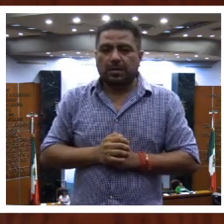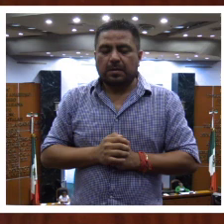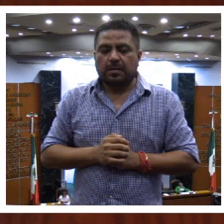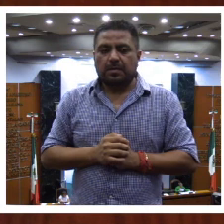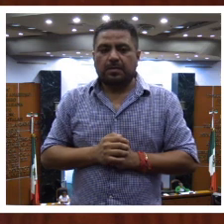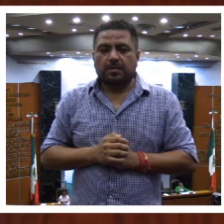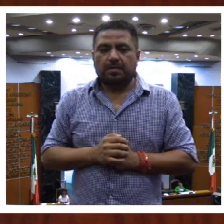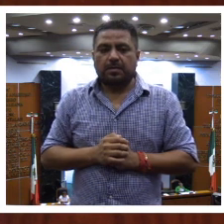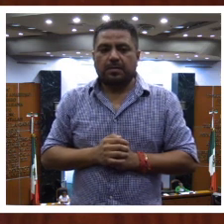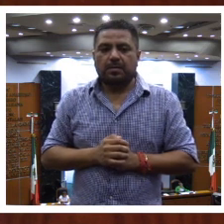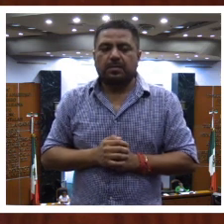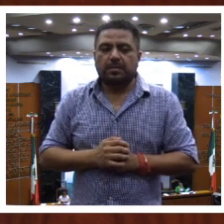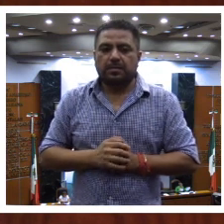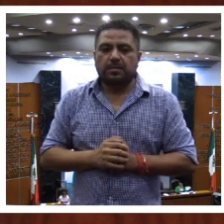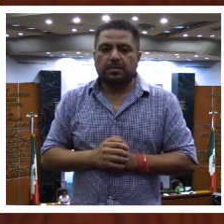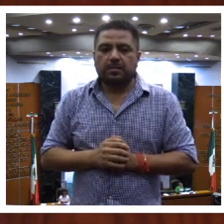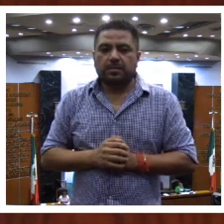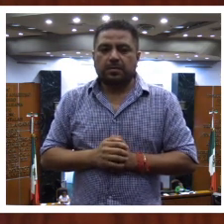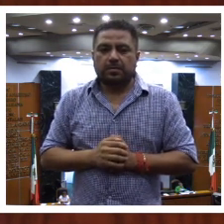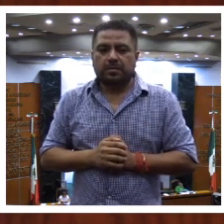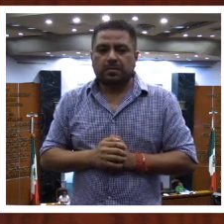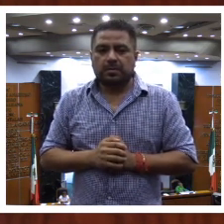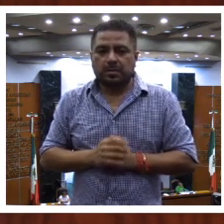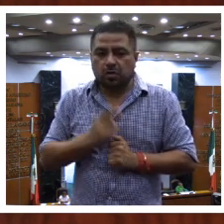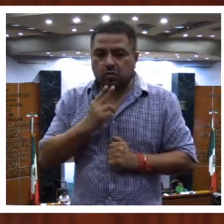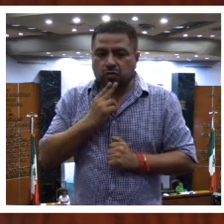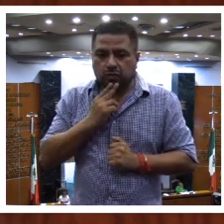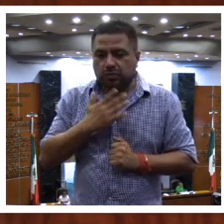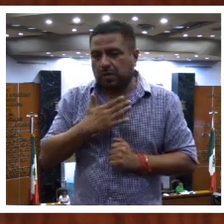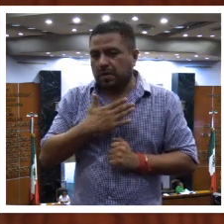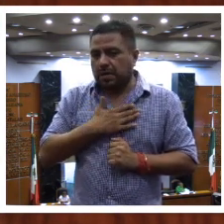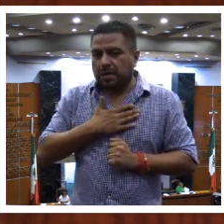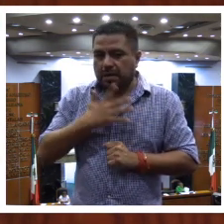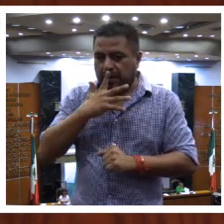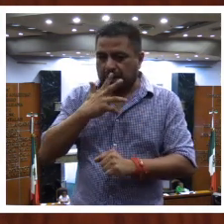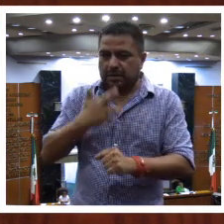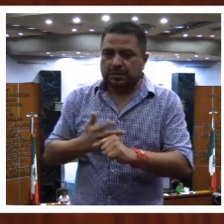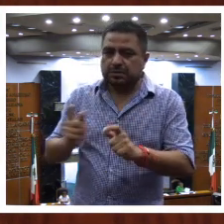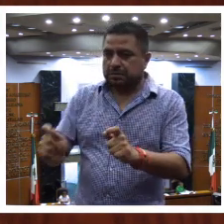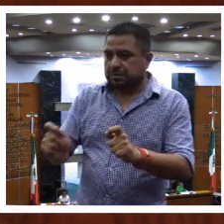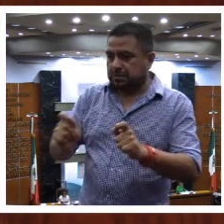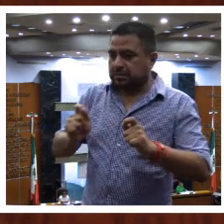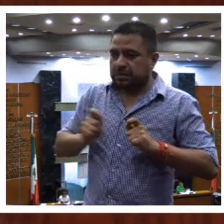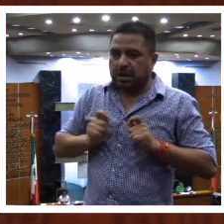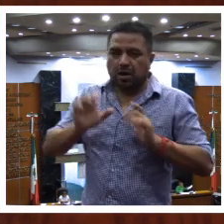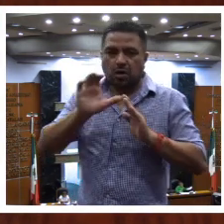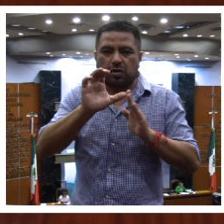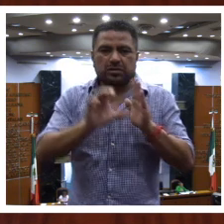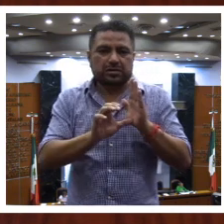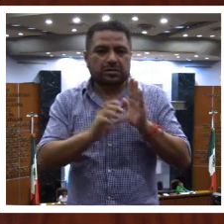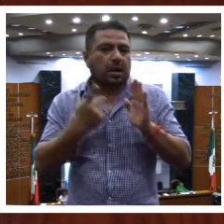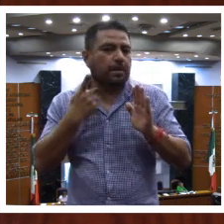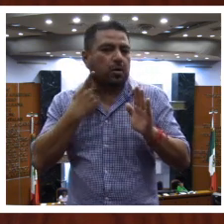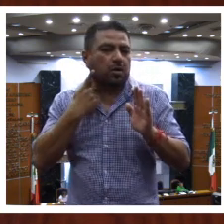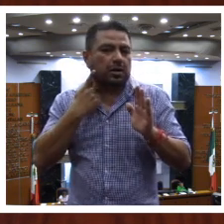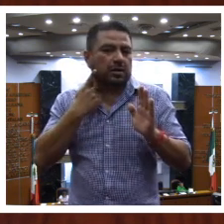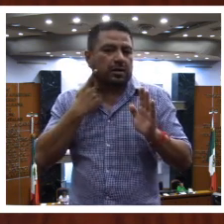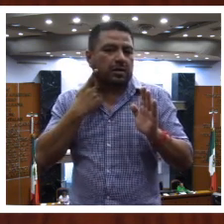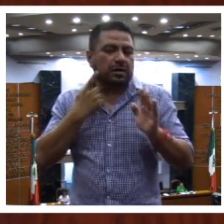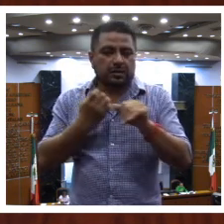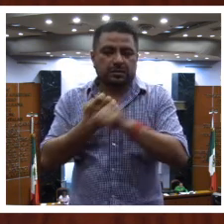Congreso del Estado de Guerrero, en uso de las facultades que me confiere la Constitución Política